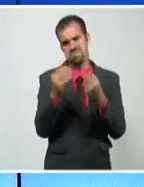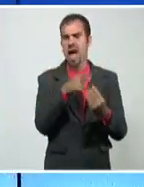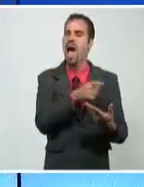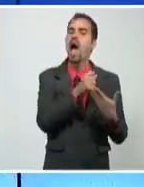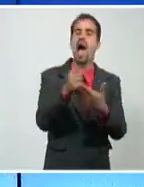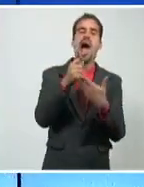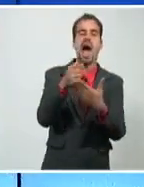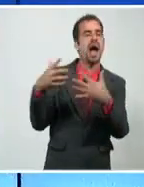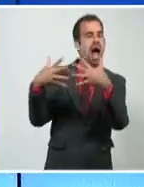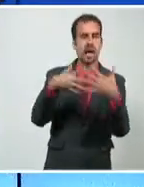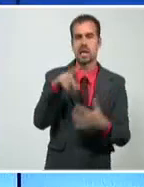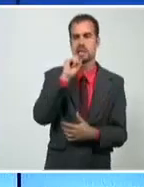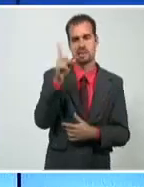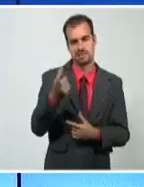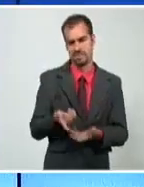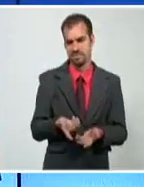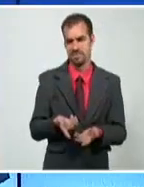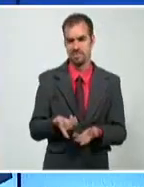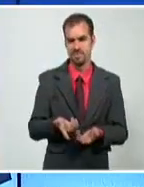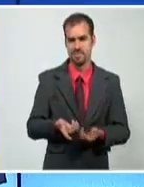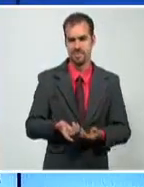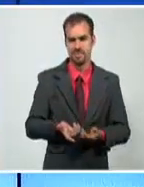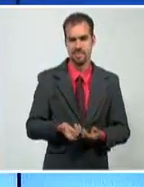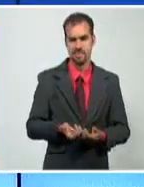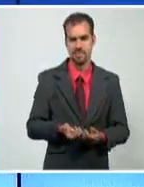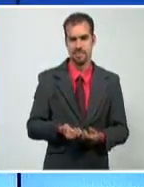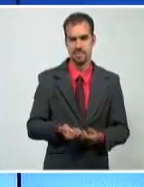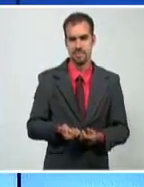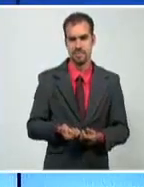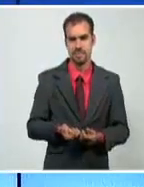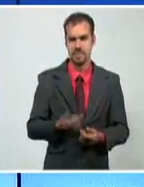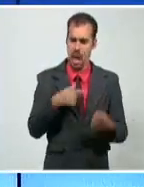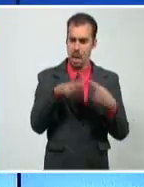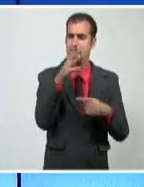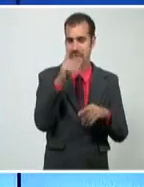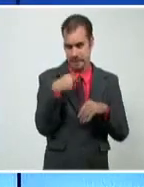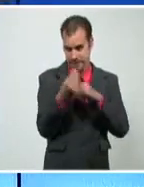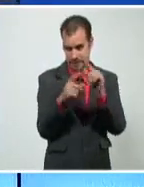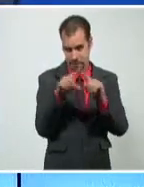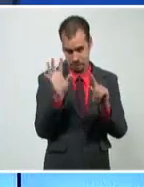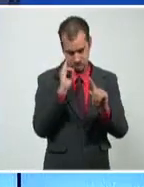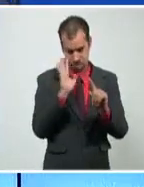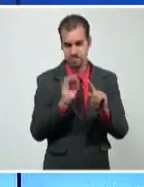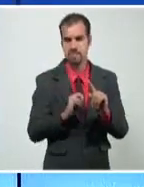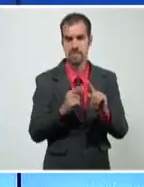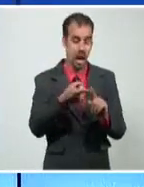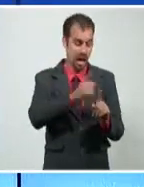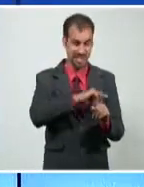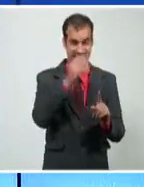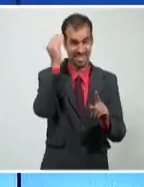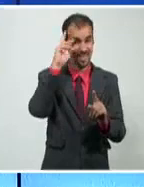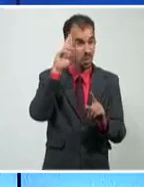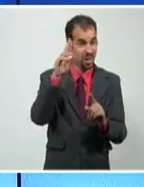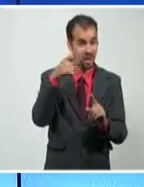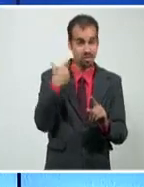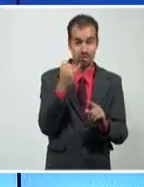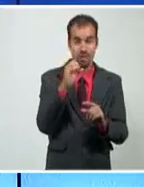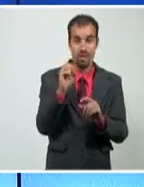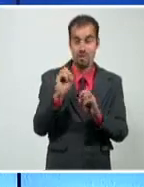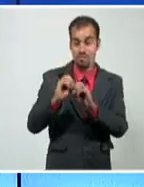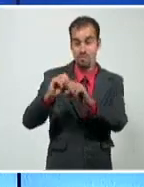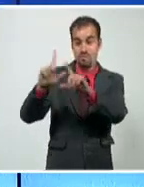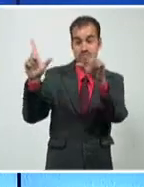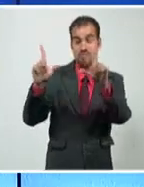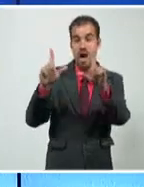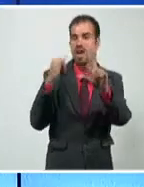solidariza con Tania Bruguera. Parece que voy a cambiar de tema, pero no tanto. Ayer, recuerden que mostramos aquí un material con elementos